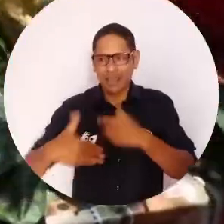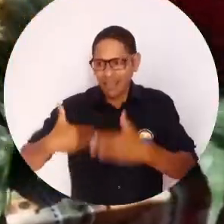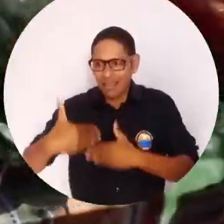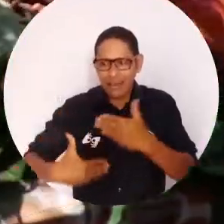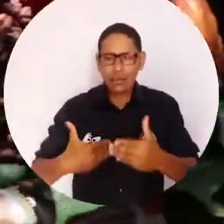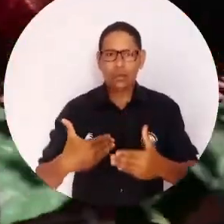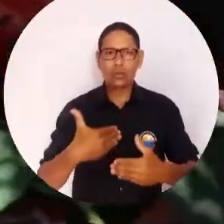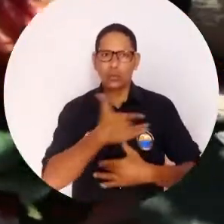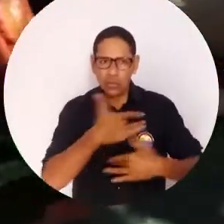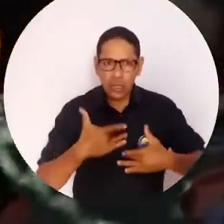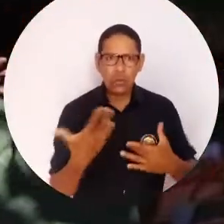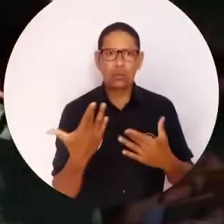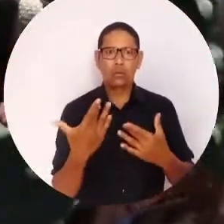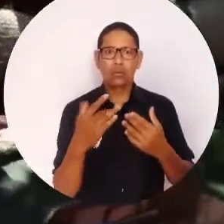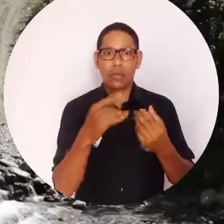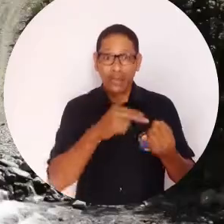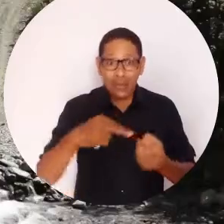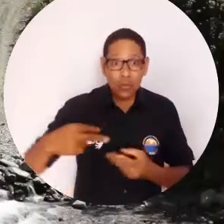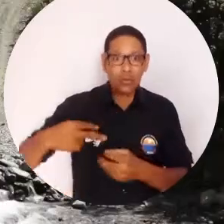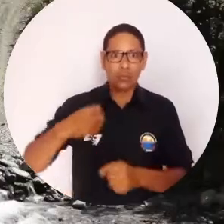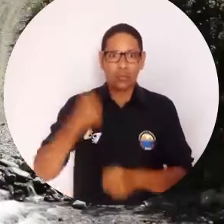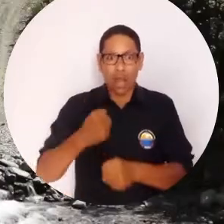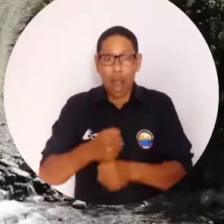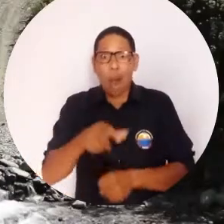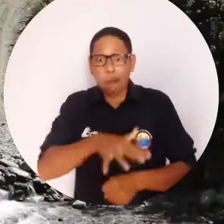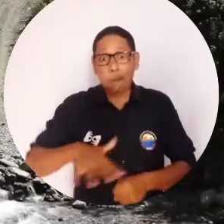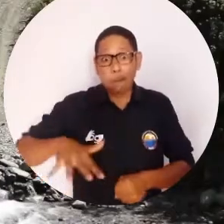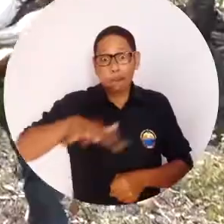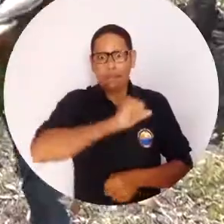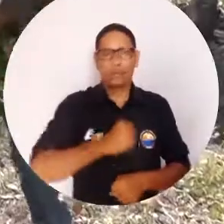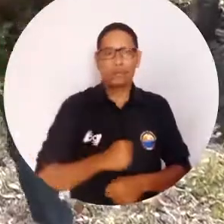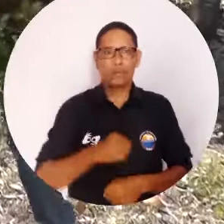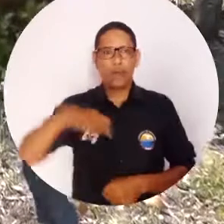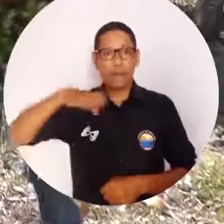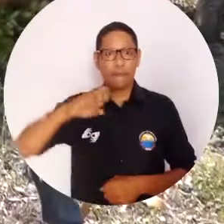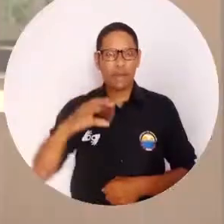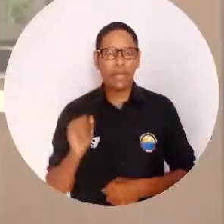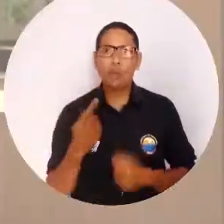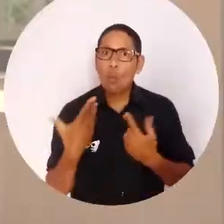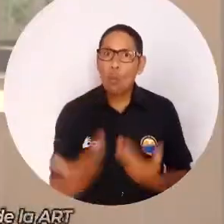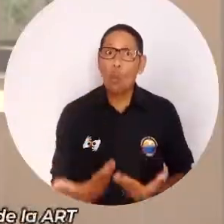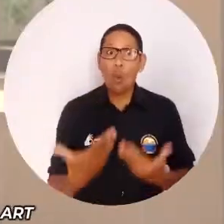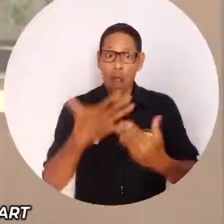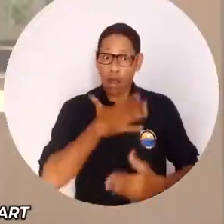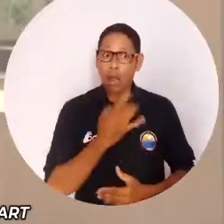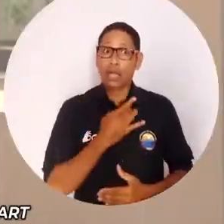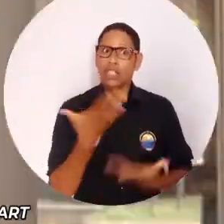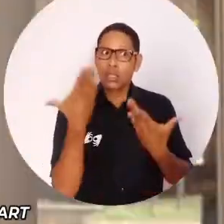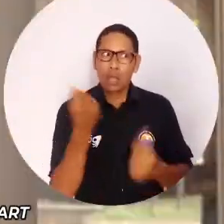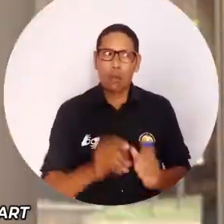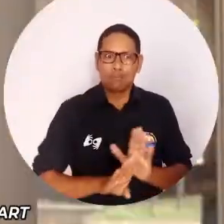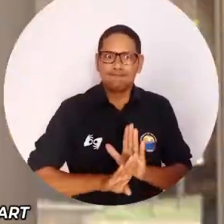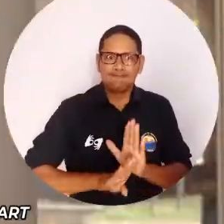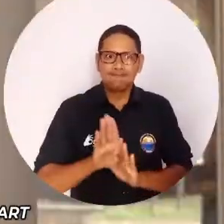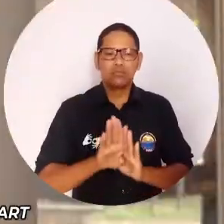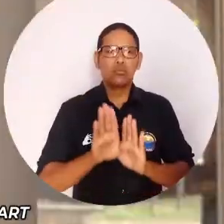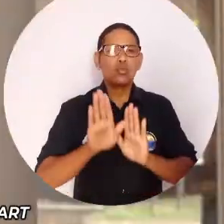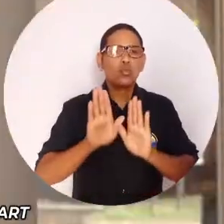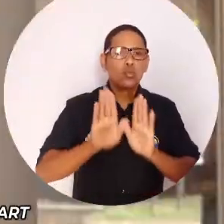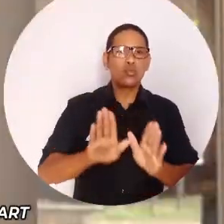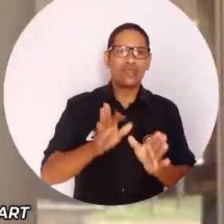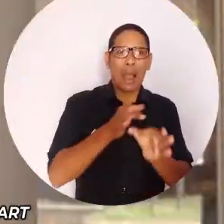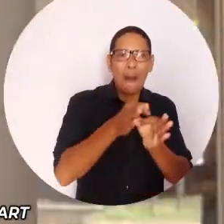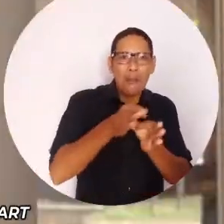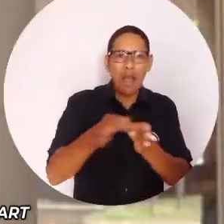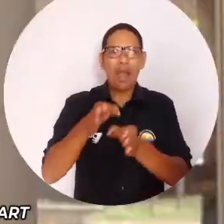esfuerzos, en llevar el desarrollo, la salud, la educación, el empleo. Tenemos en los PDE una gran oportunidad de poder precisamente